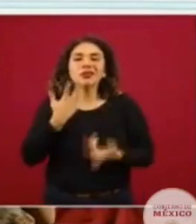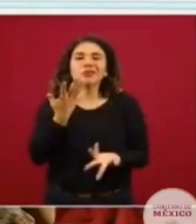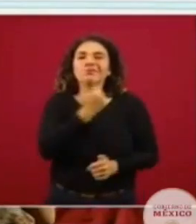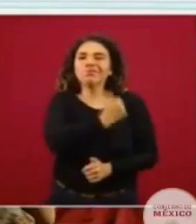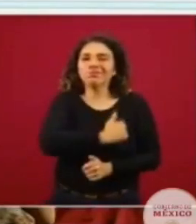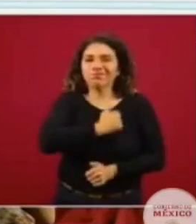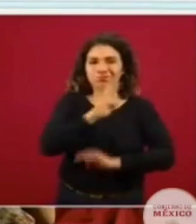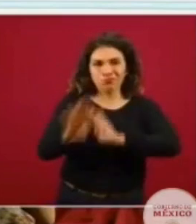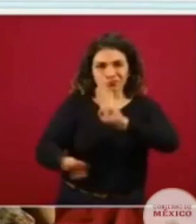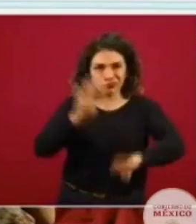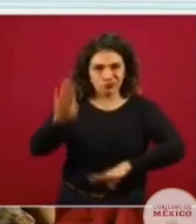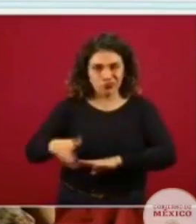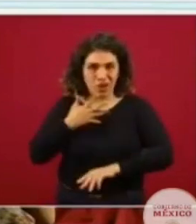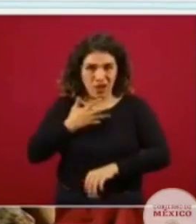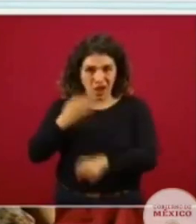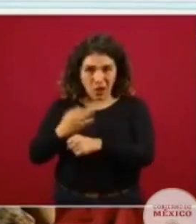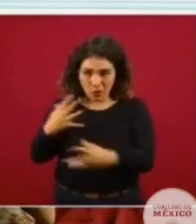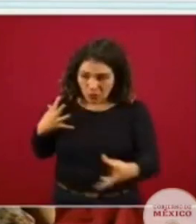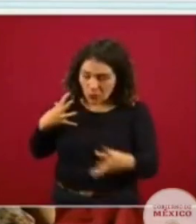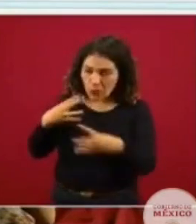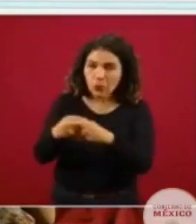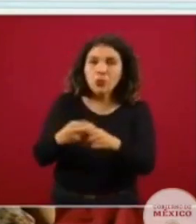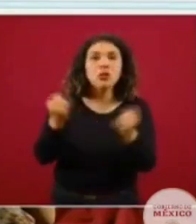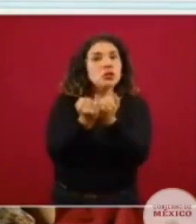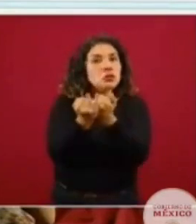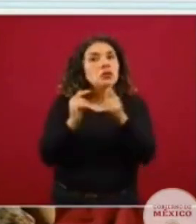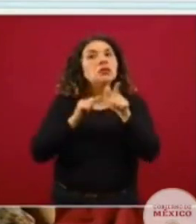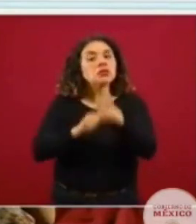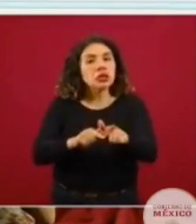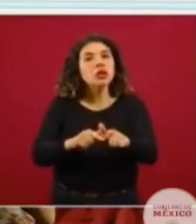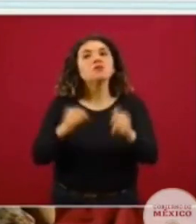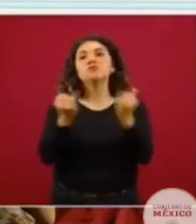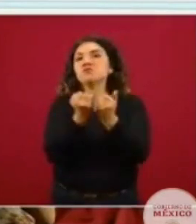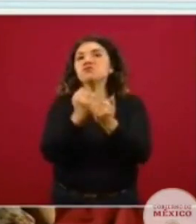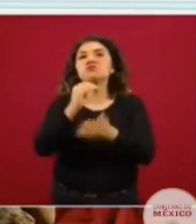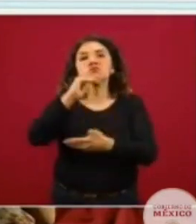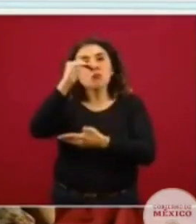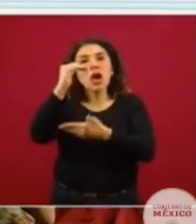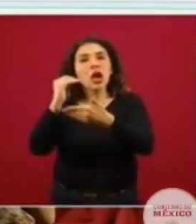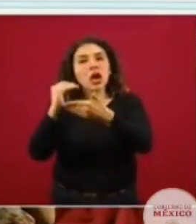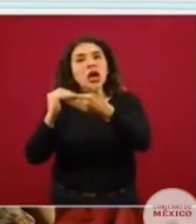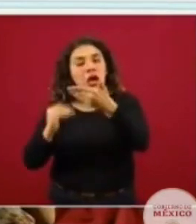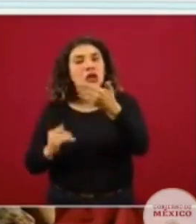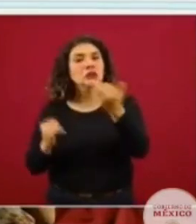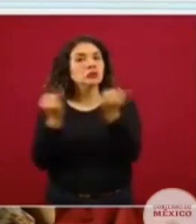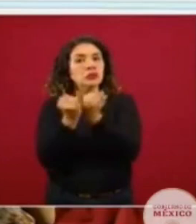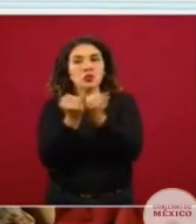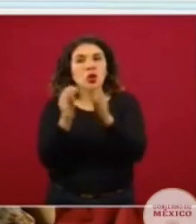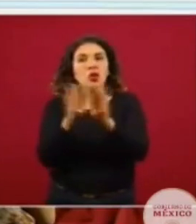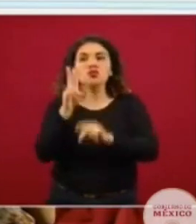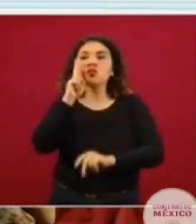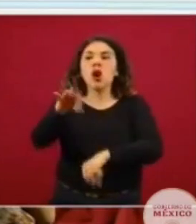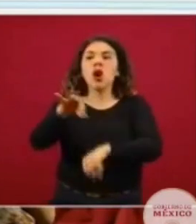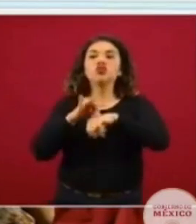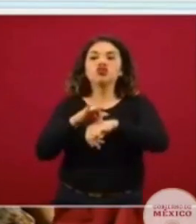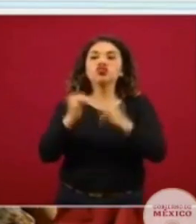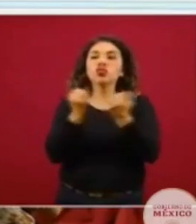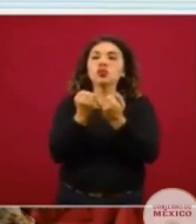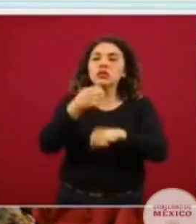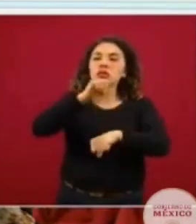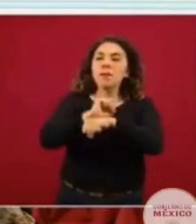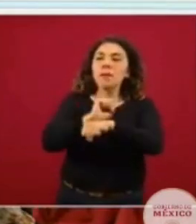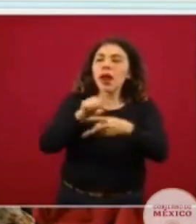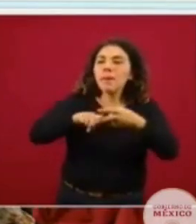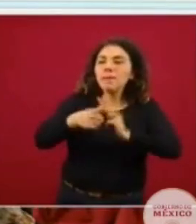defunciones que se han producido hasta el momento, continúan también con esta tendencia descendente que se visualiza ya desde la